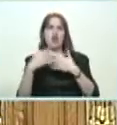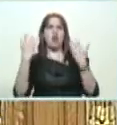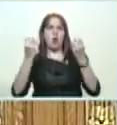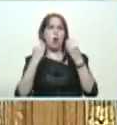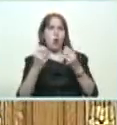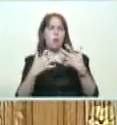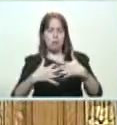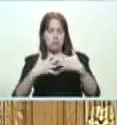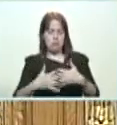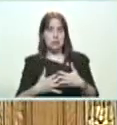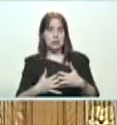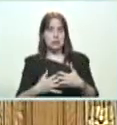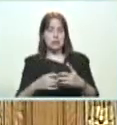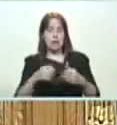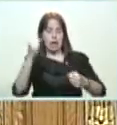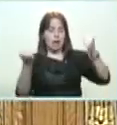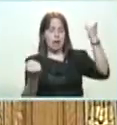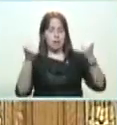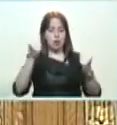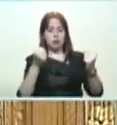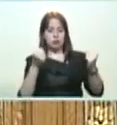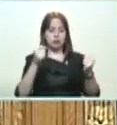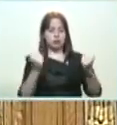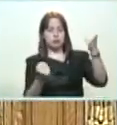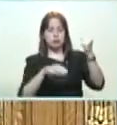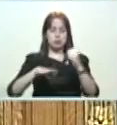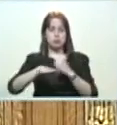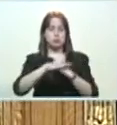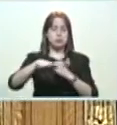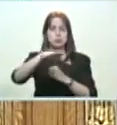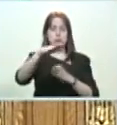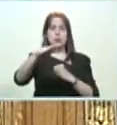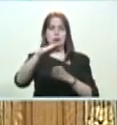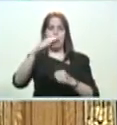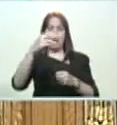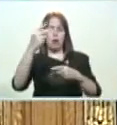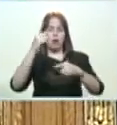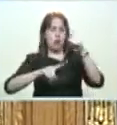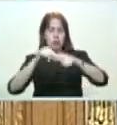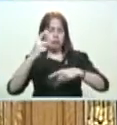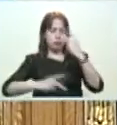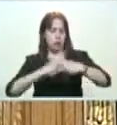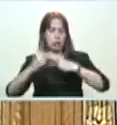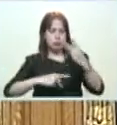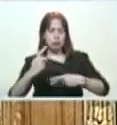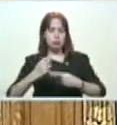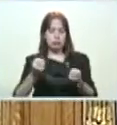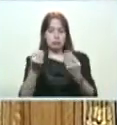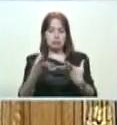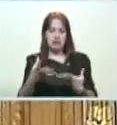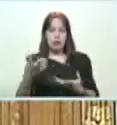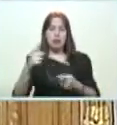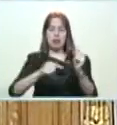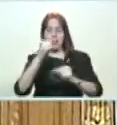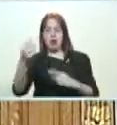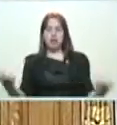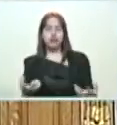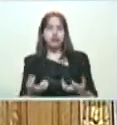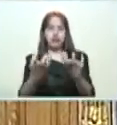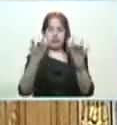una empresa si el camión que le traía los productos para la materia prima lo quemaban?